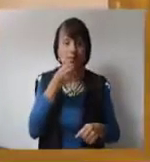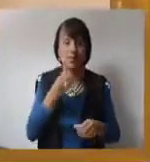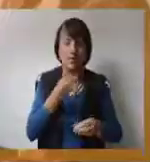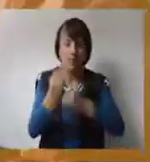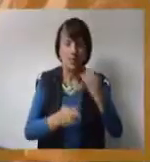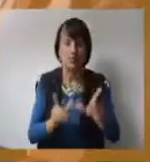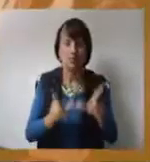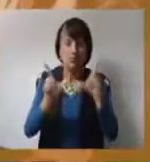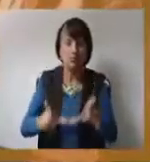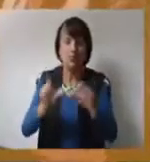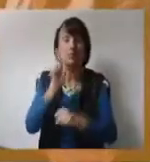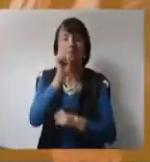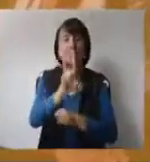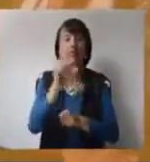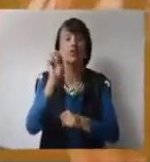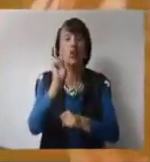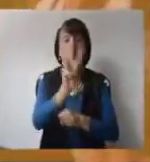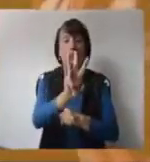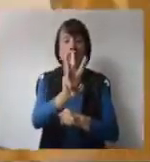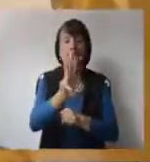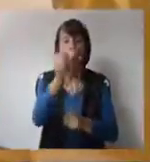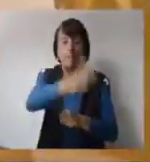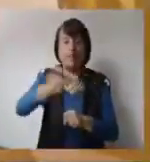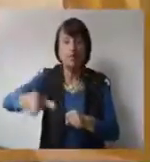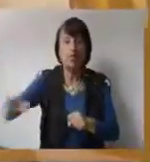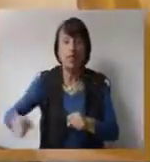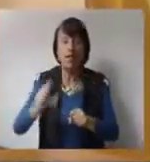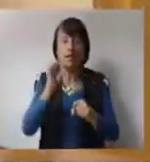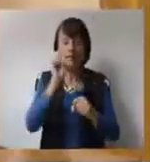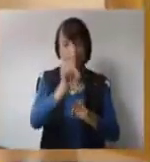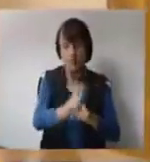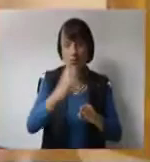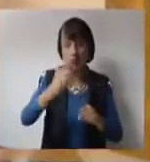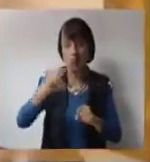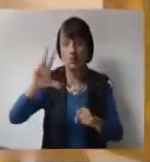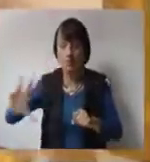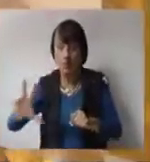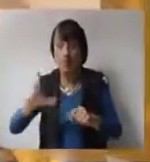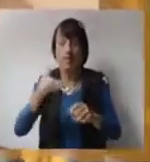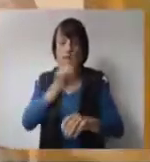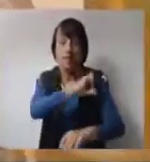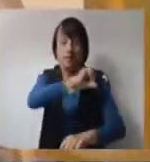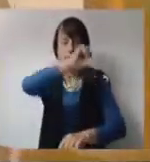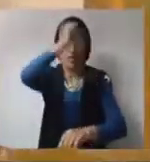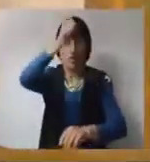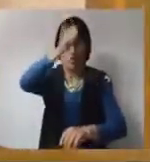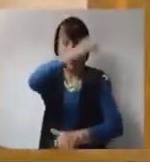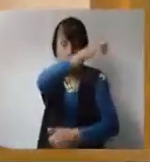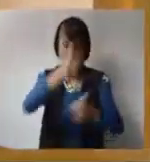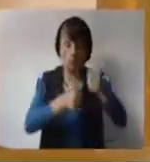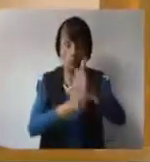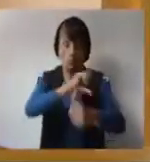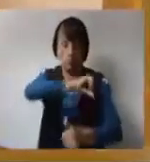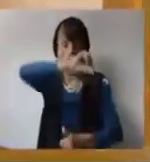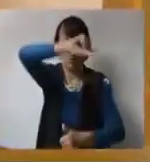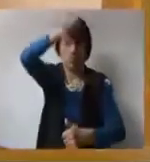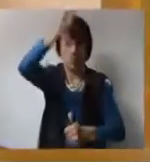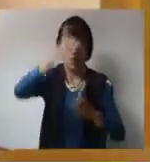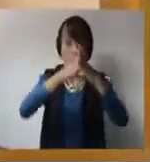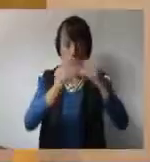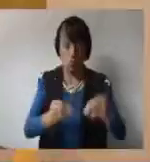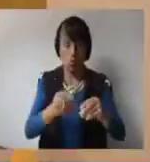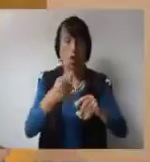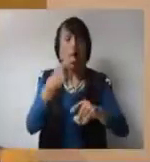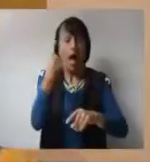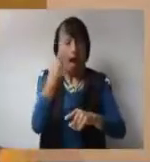Enrique Capriles hizo entrega de 103 acreditaciones a directores y subdirectores que participaron en el concurso de